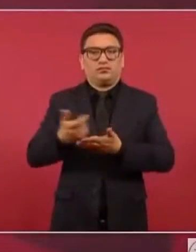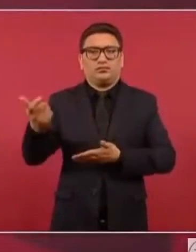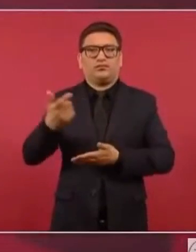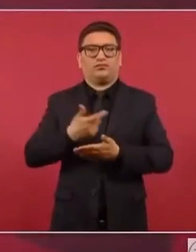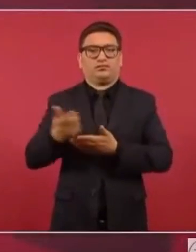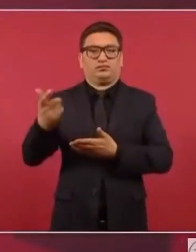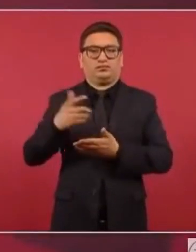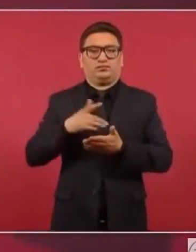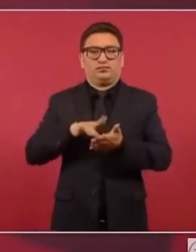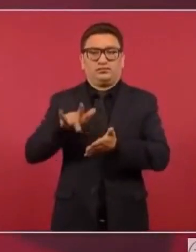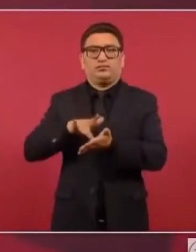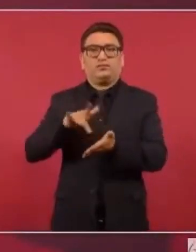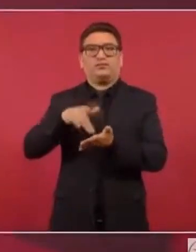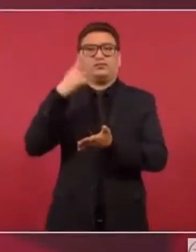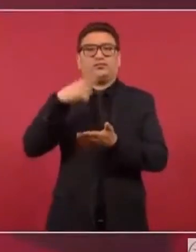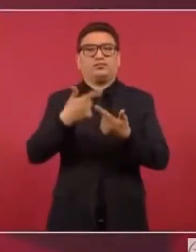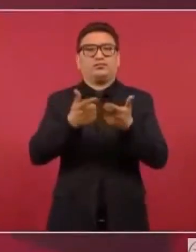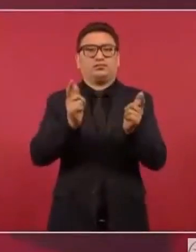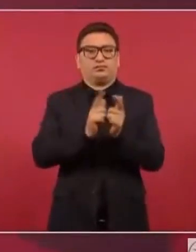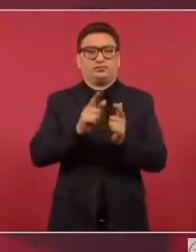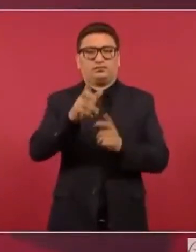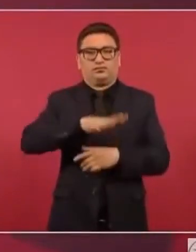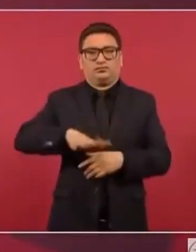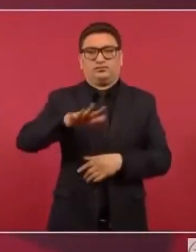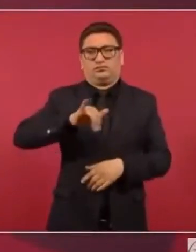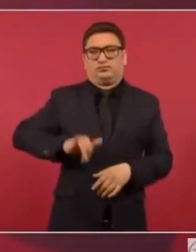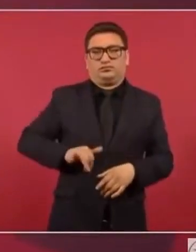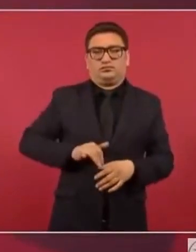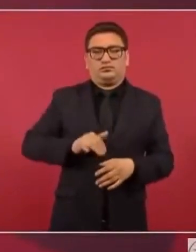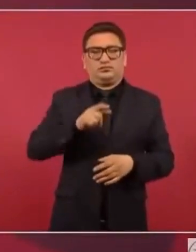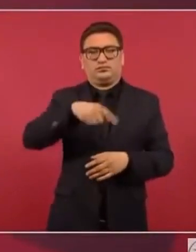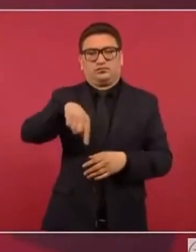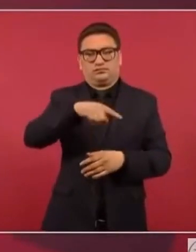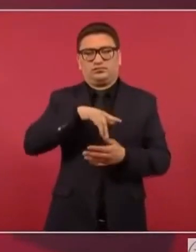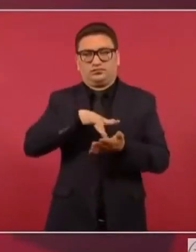a los grupos de intereses creados.